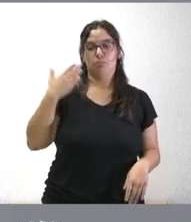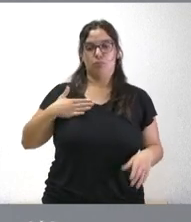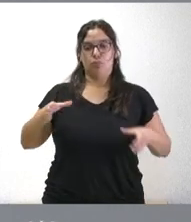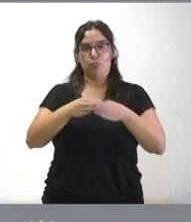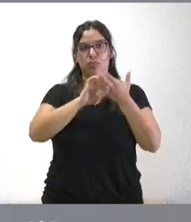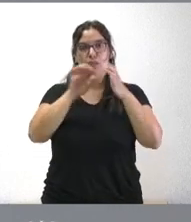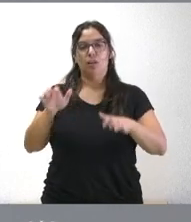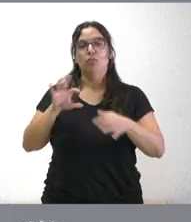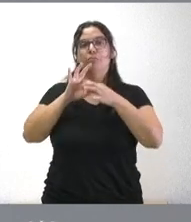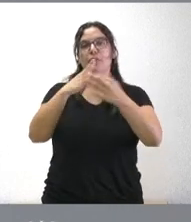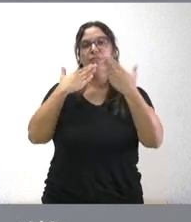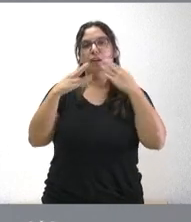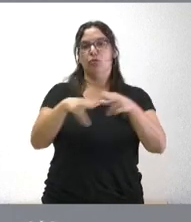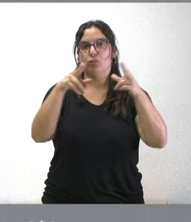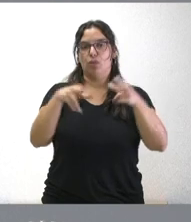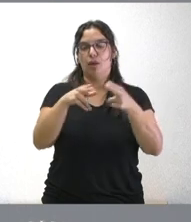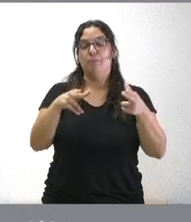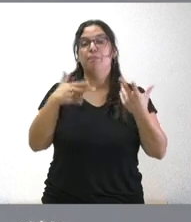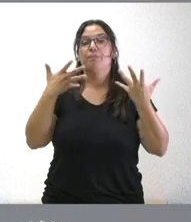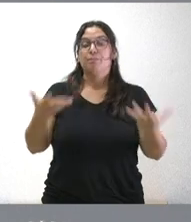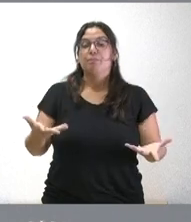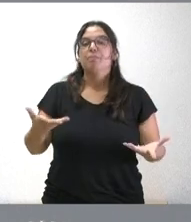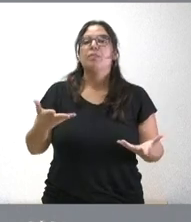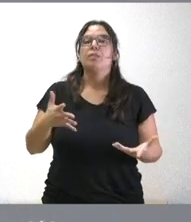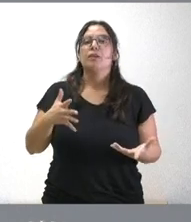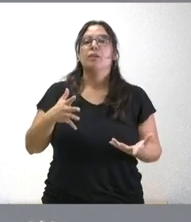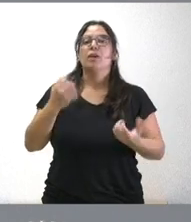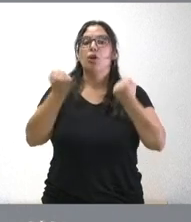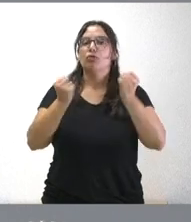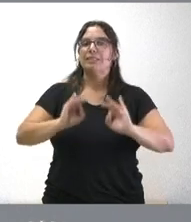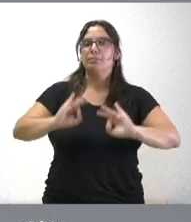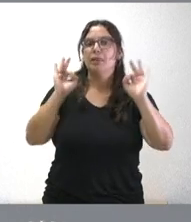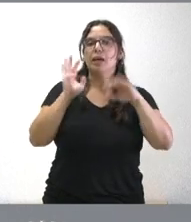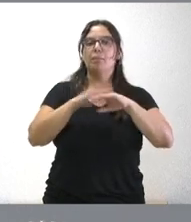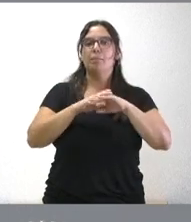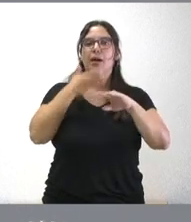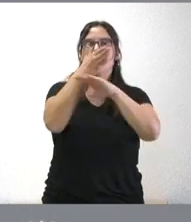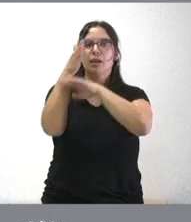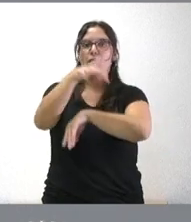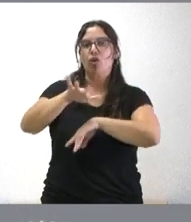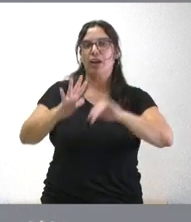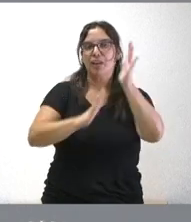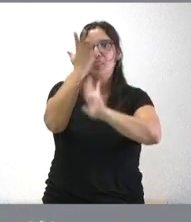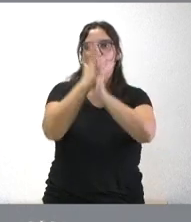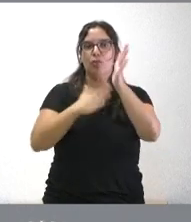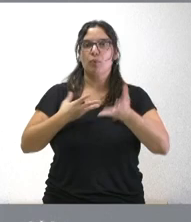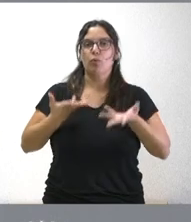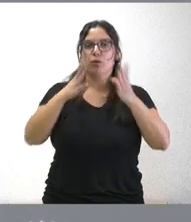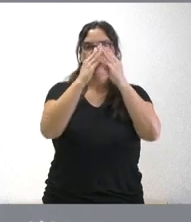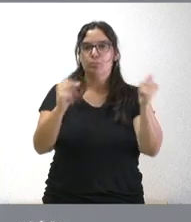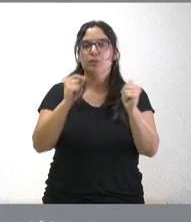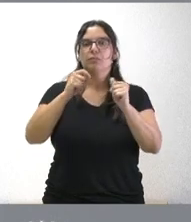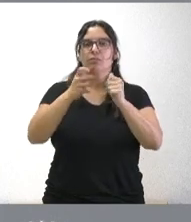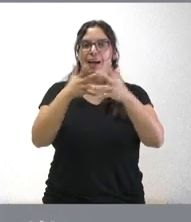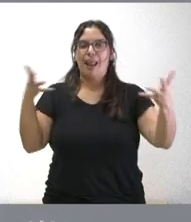de Castilla y en el marco del diálogo social. De esta forma, se va a contar con vehículos especiales para la extinción de incendios, que tengan las dimensiones y las características adecuadas